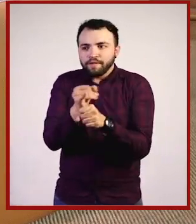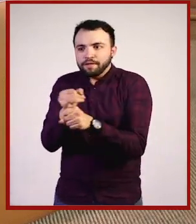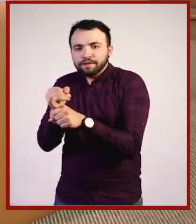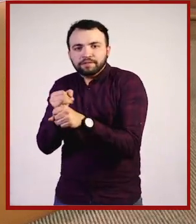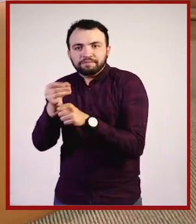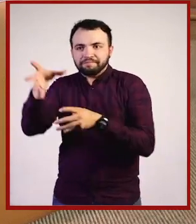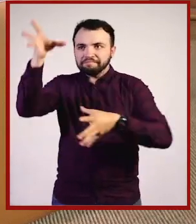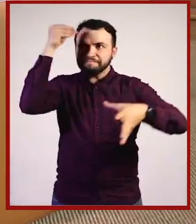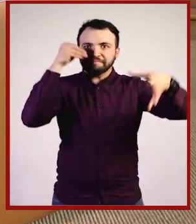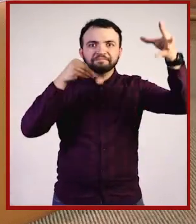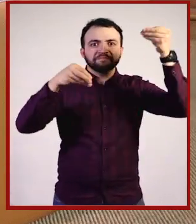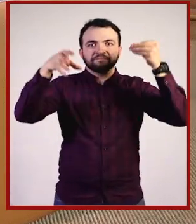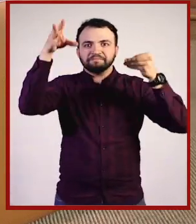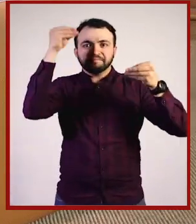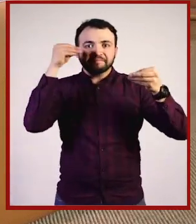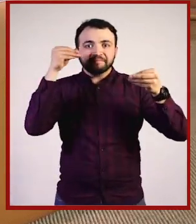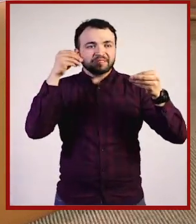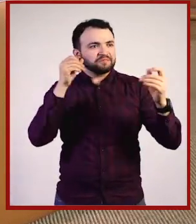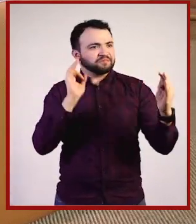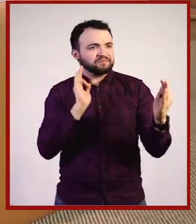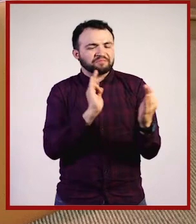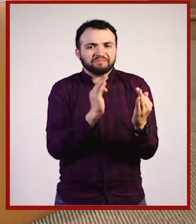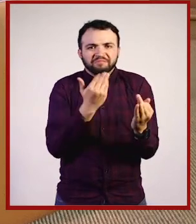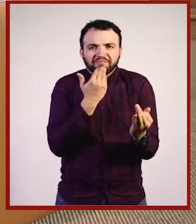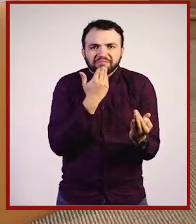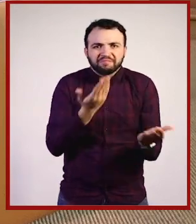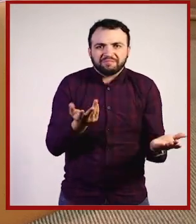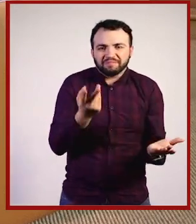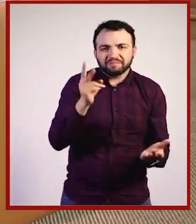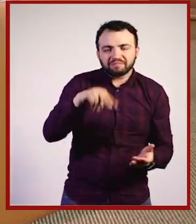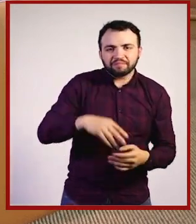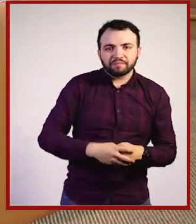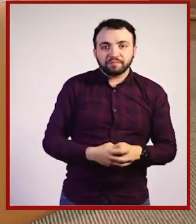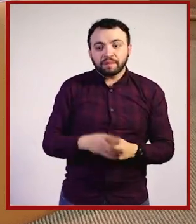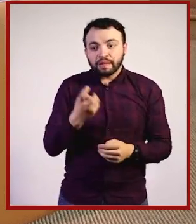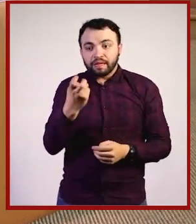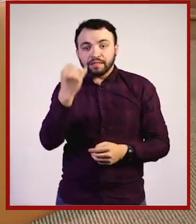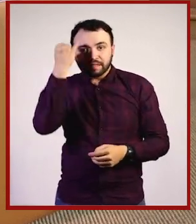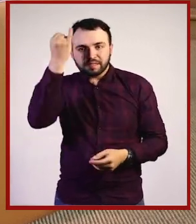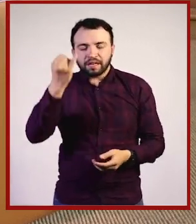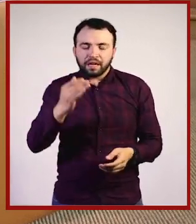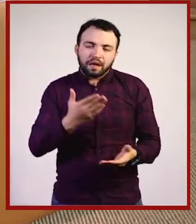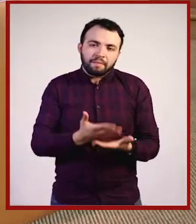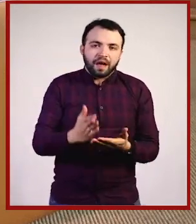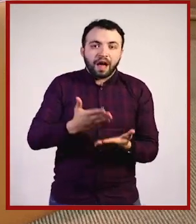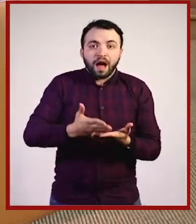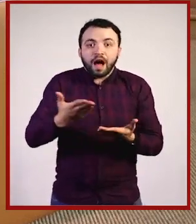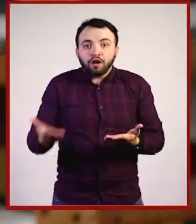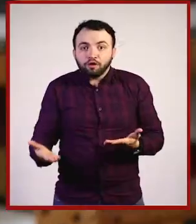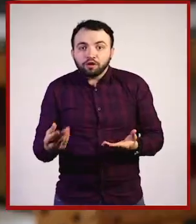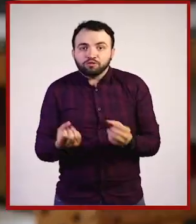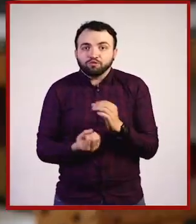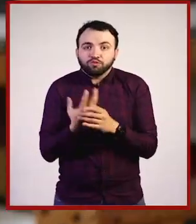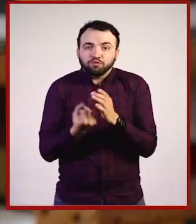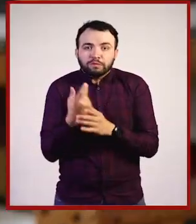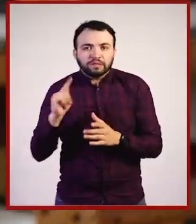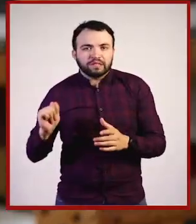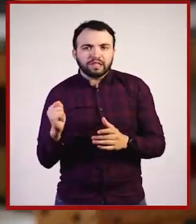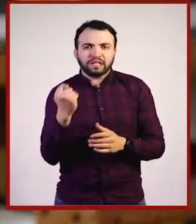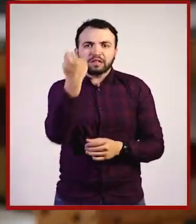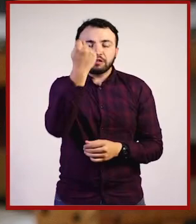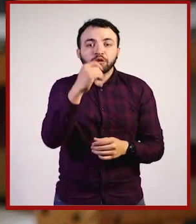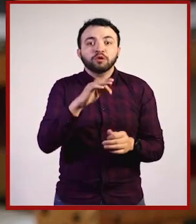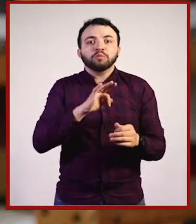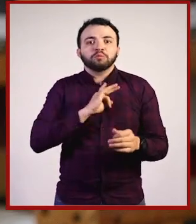del conocimiento, y que está muy cercano a la mano. Esa es la idea, y además ahora con las nuevas tecnologías también lo podemos hacer en línea, en las